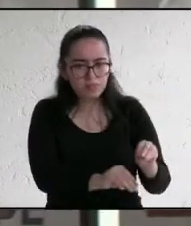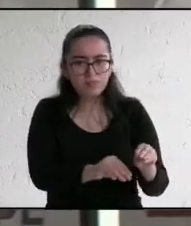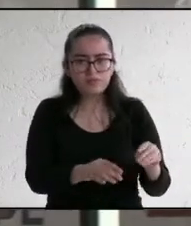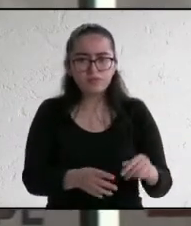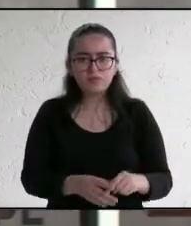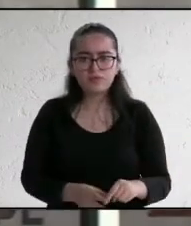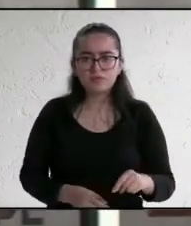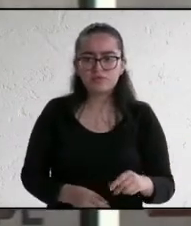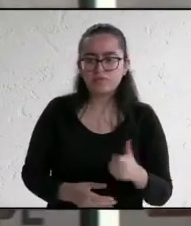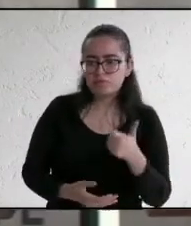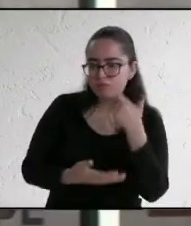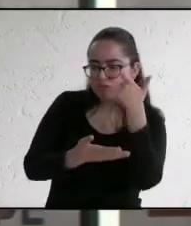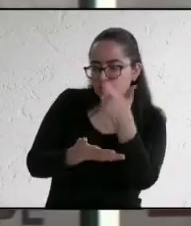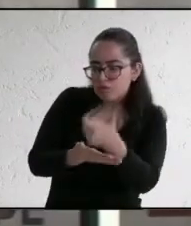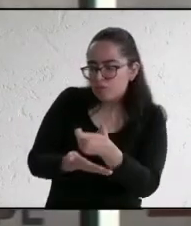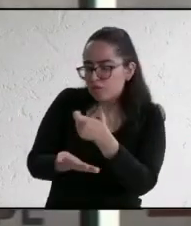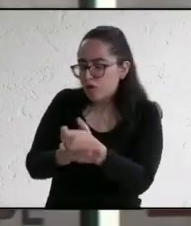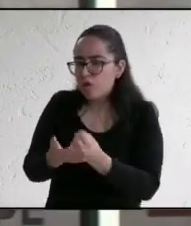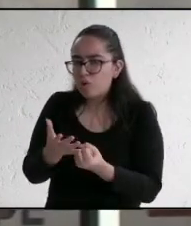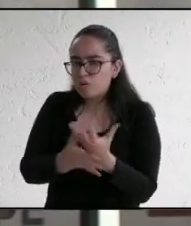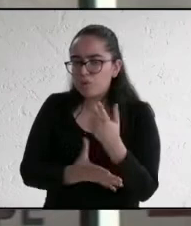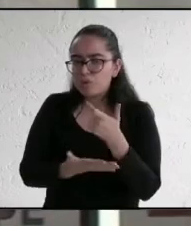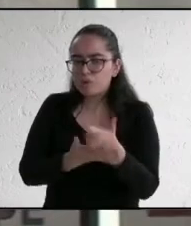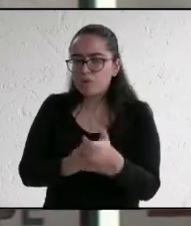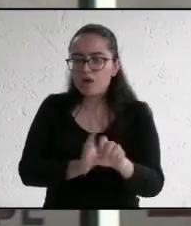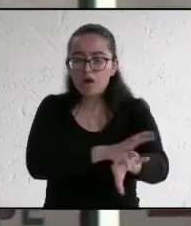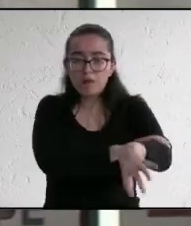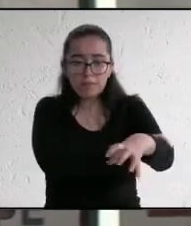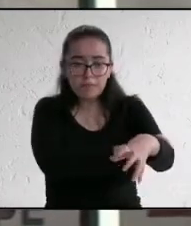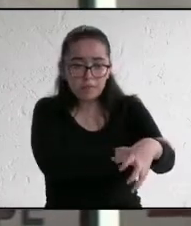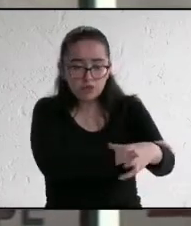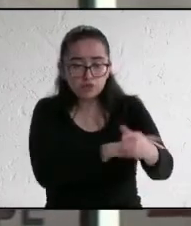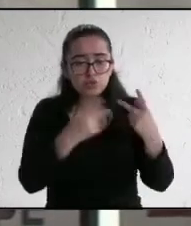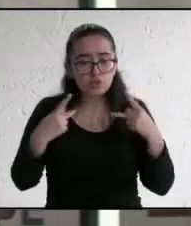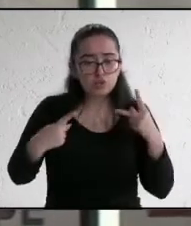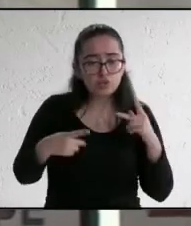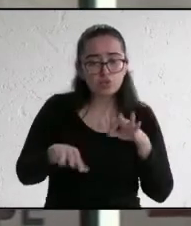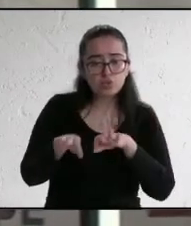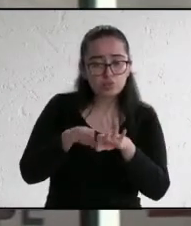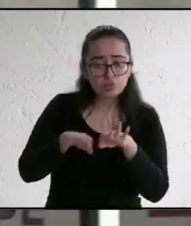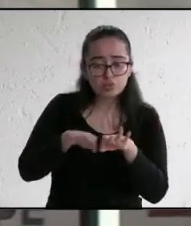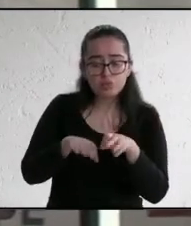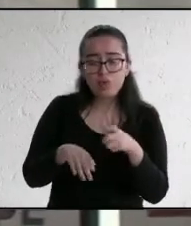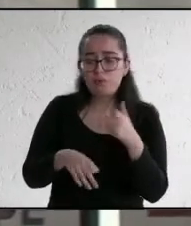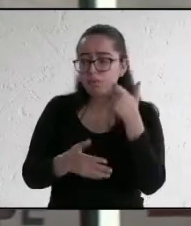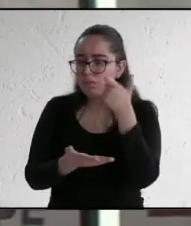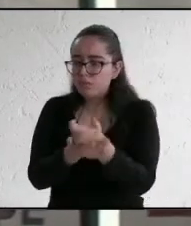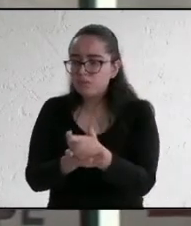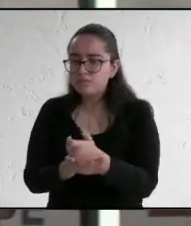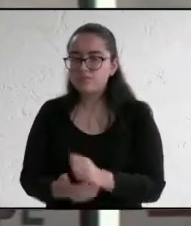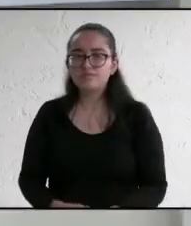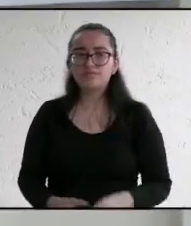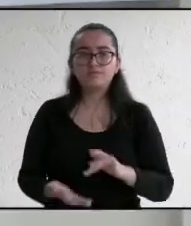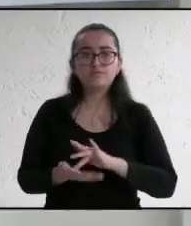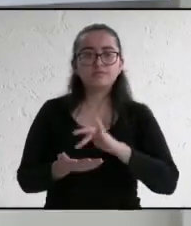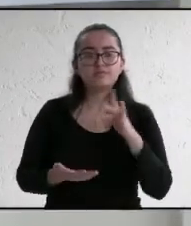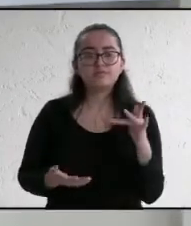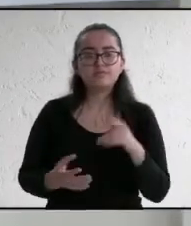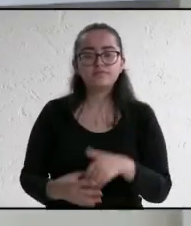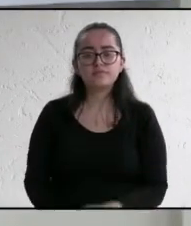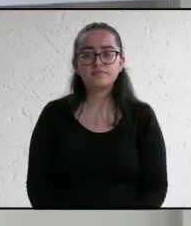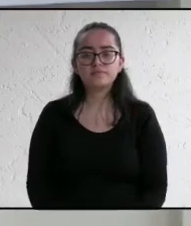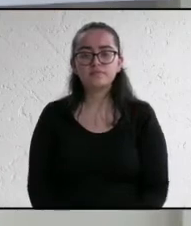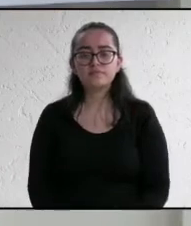obtener un salario mejor para el personal de limpia pública así como para el mantenimiento del parque vehicular para su función. Gracias. Gracias.